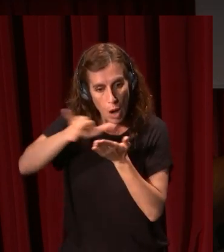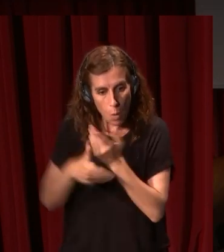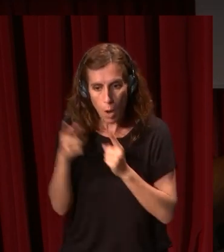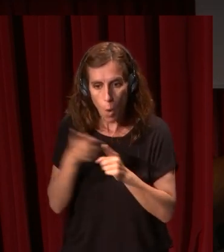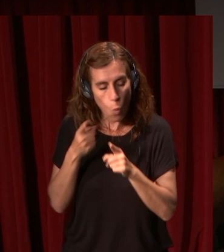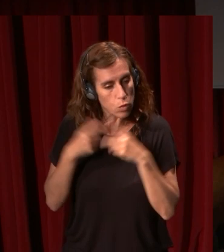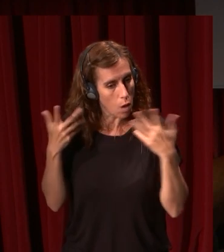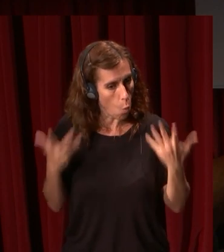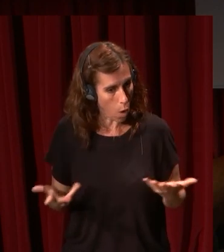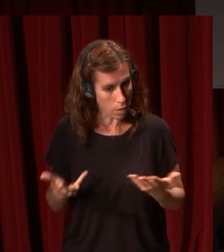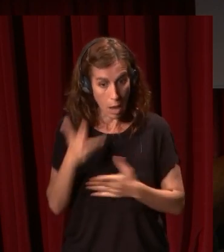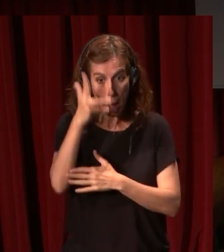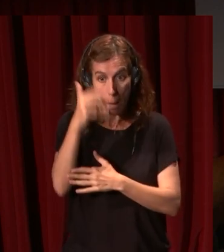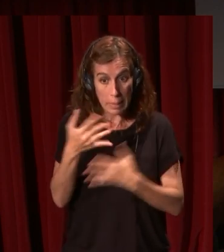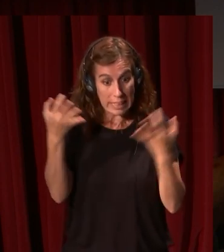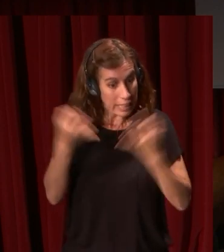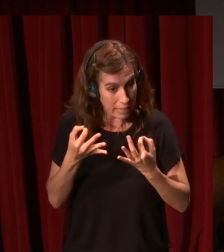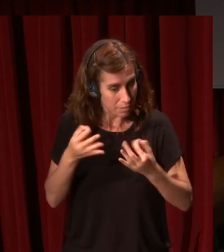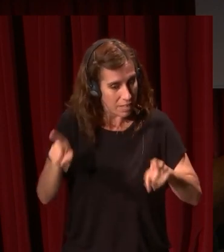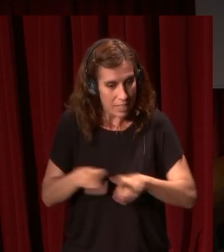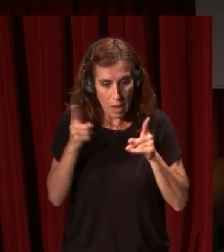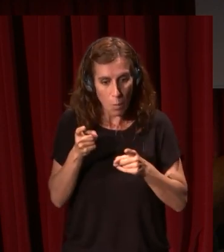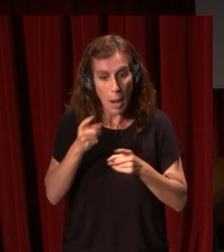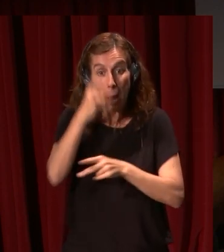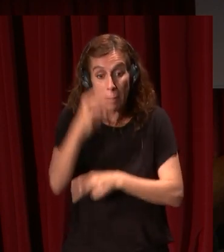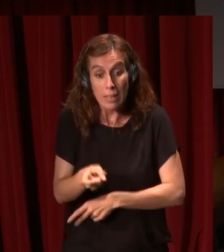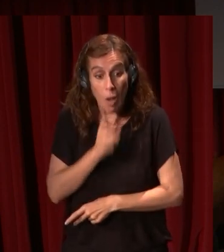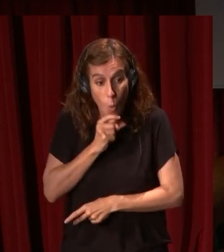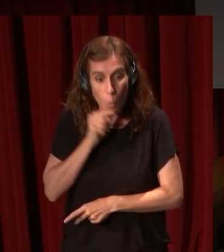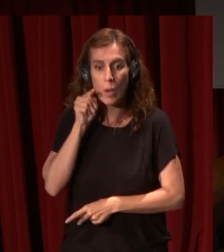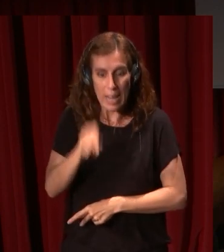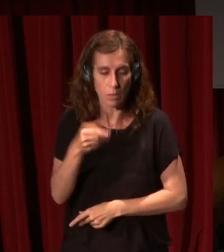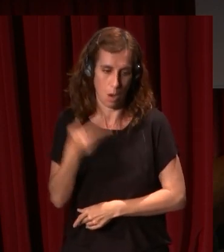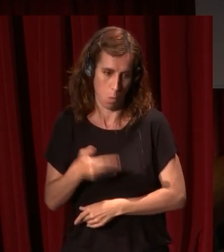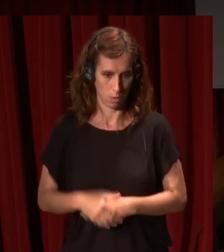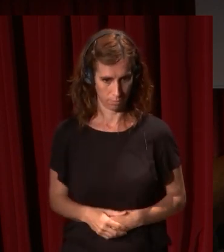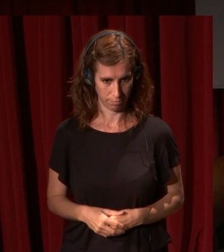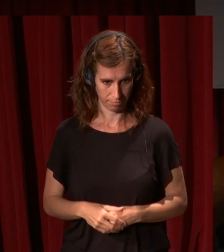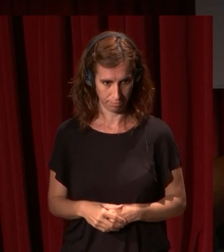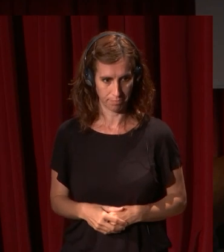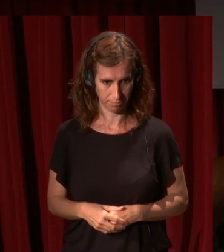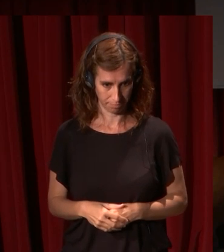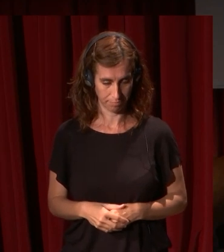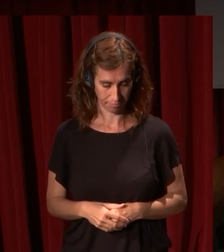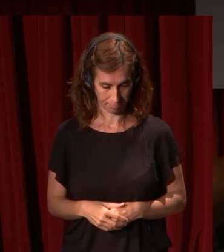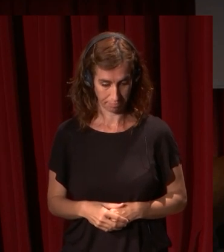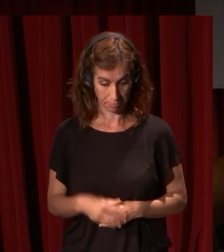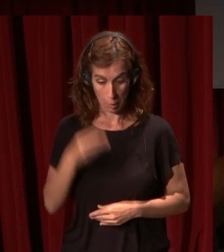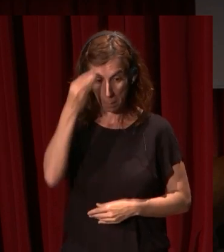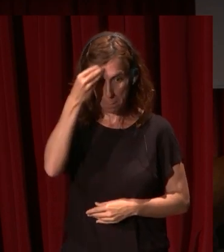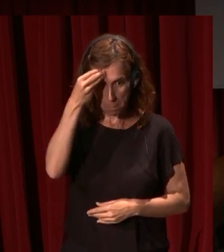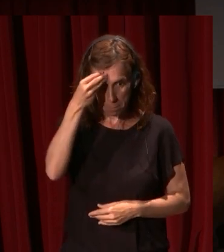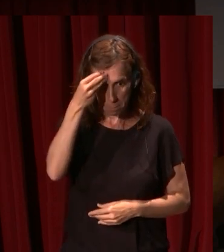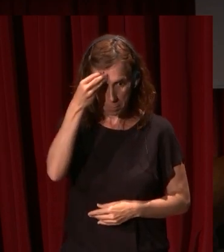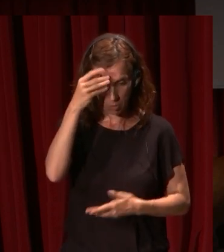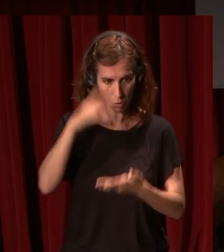no tanto en lo que pinta sino en cómo pinta ningún contemporáneo hubiese estado de acuerdo con esa frase y sin embargo creo que desde la distancia